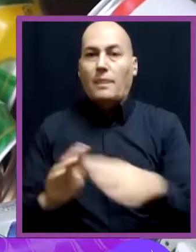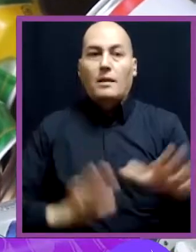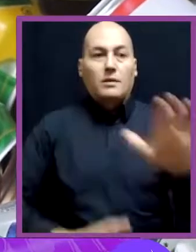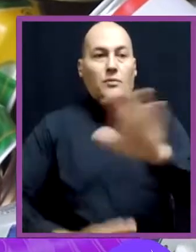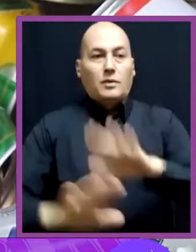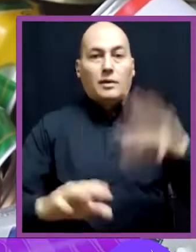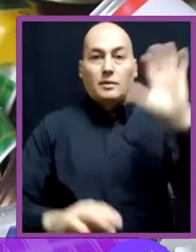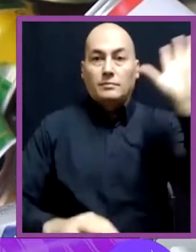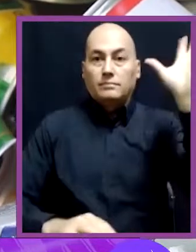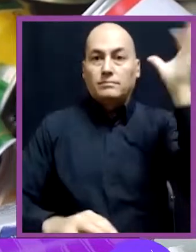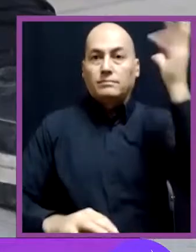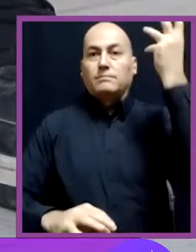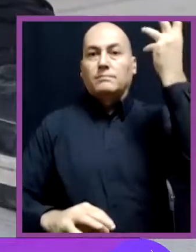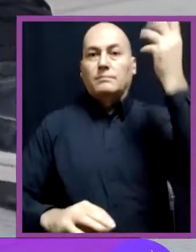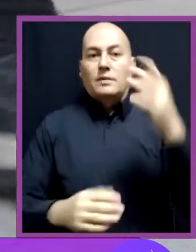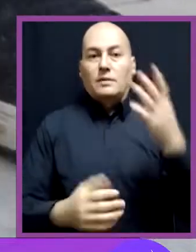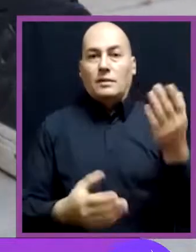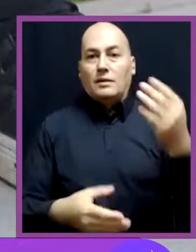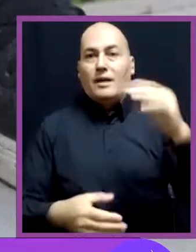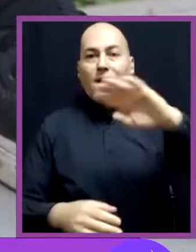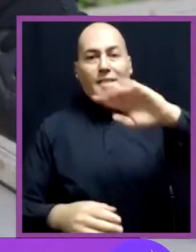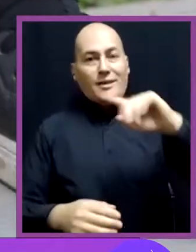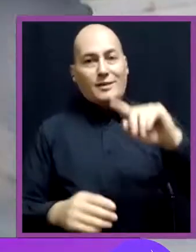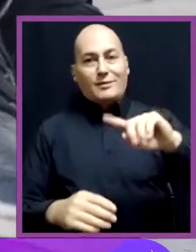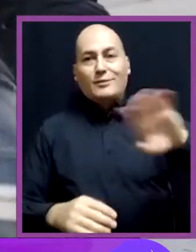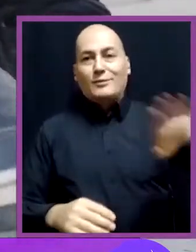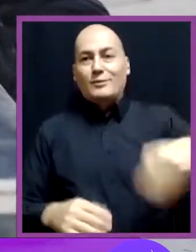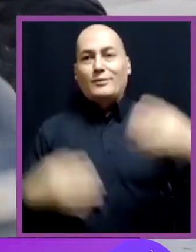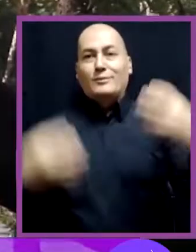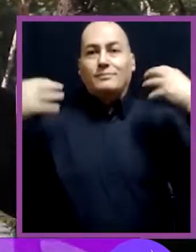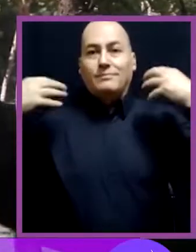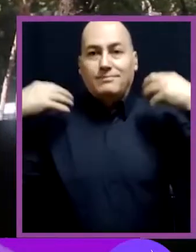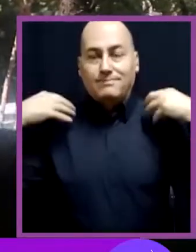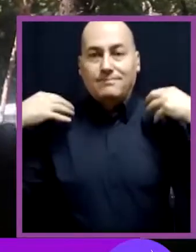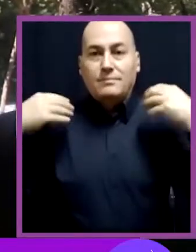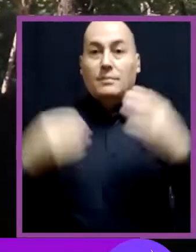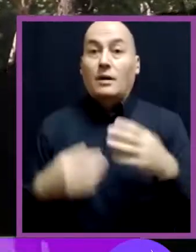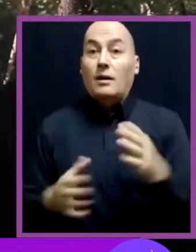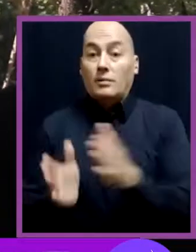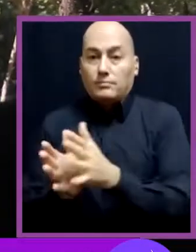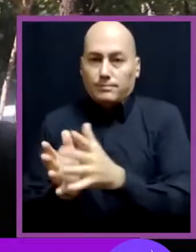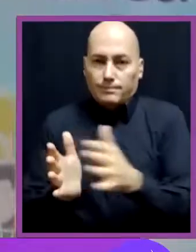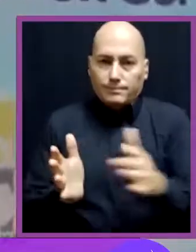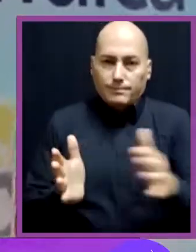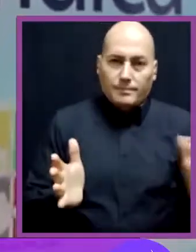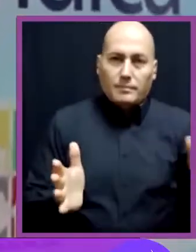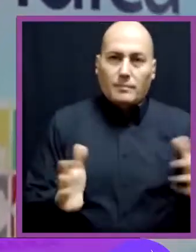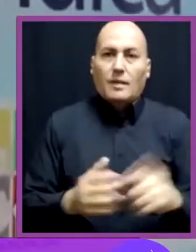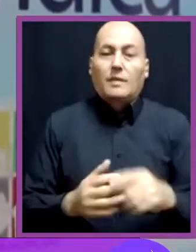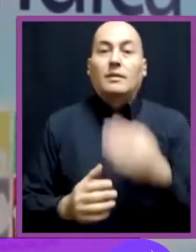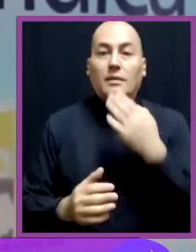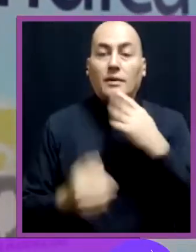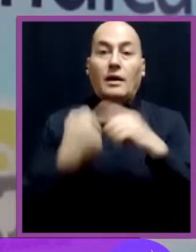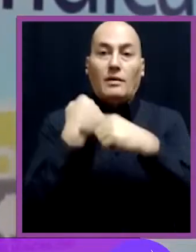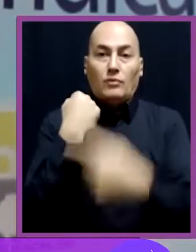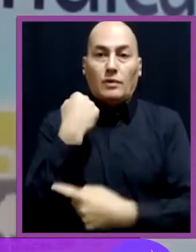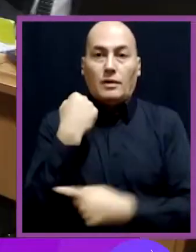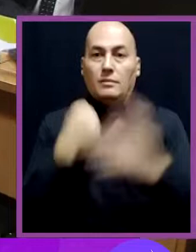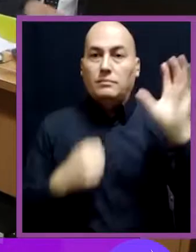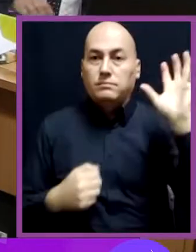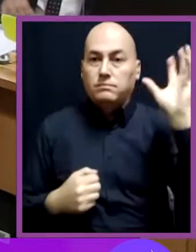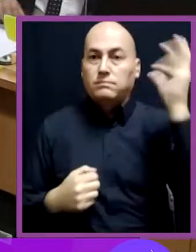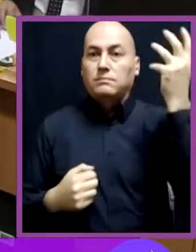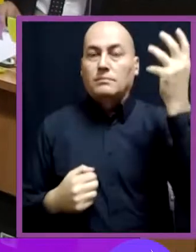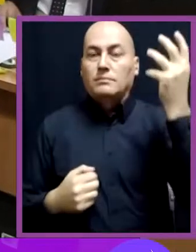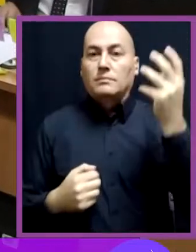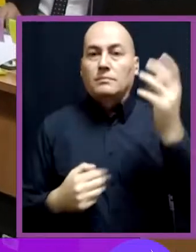Cuidar el medio ambiente es una tarea que nos involucra a todos y todas. Por ello, durante este periodo incorporamos un abogado ambientalista